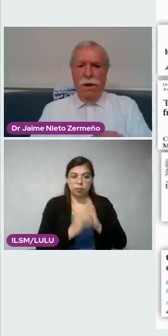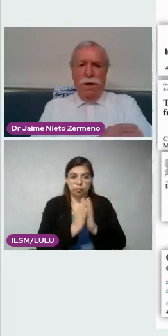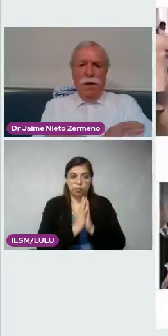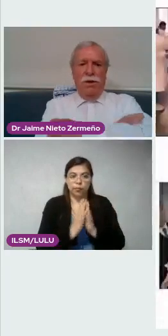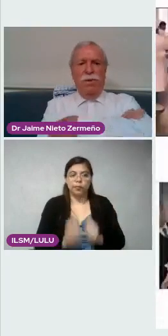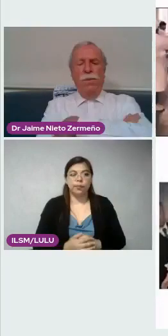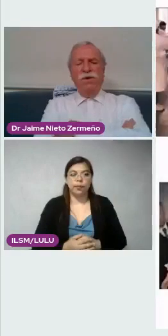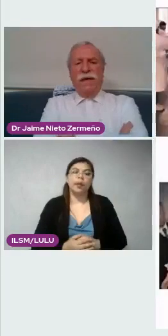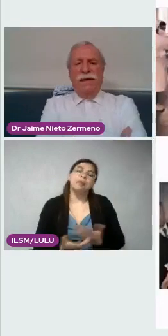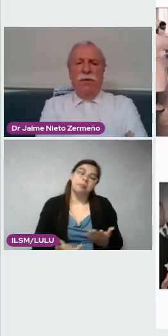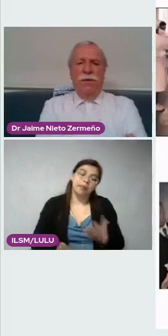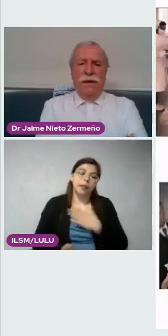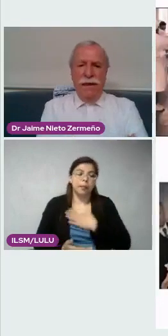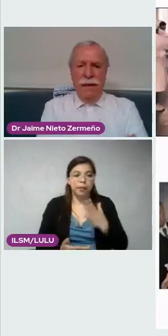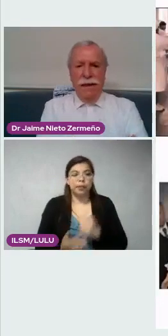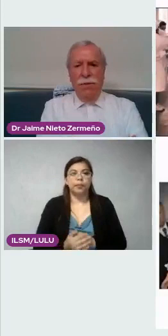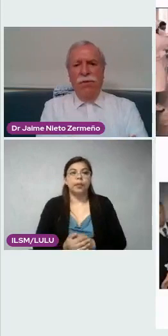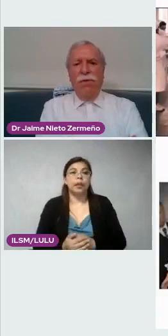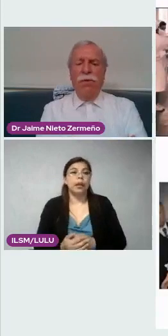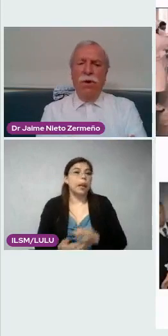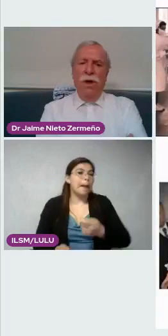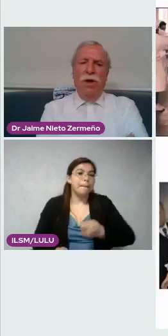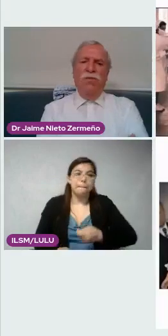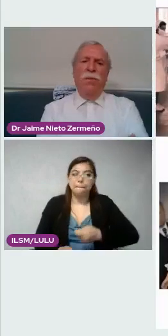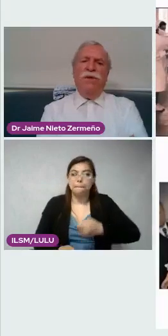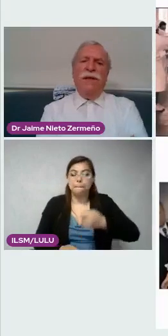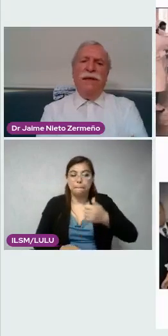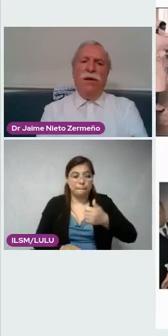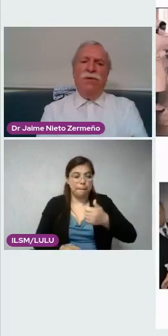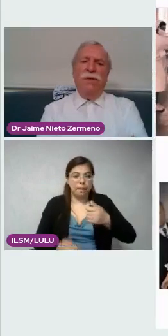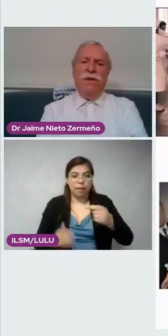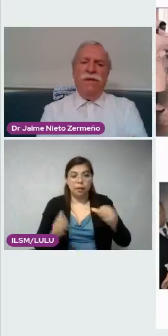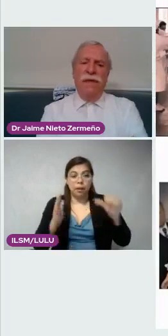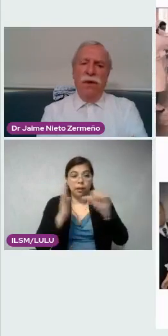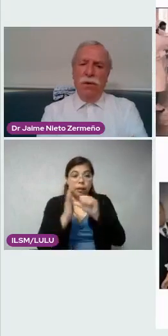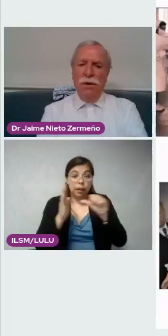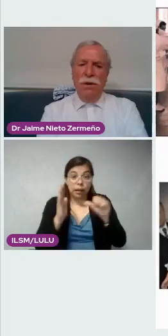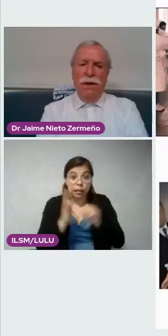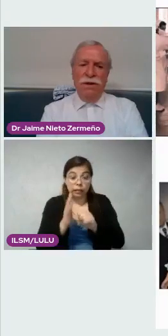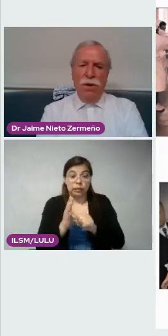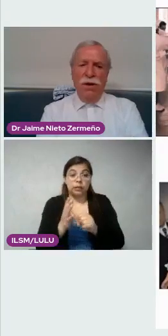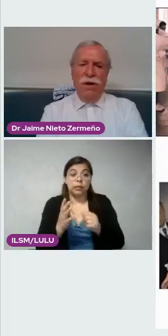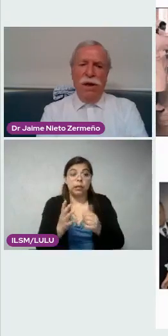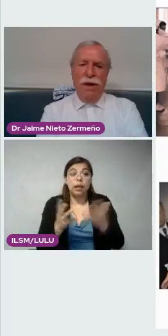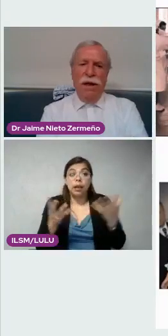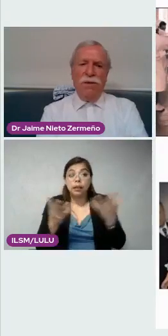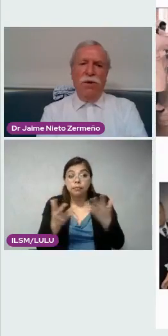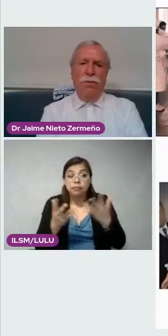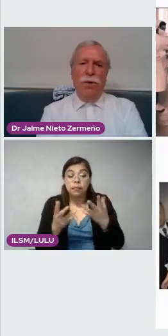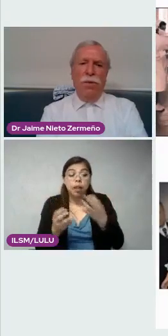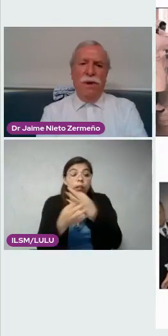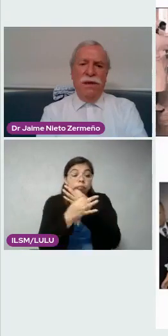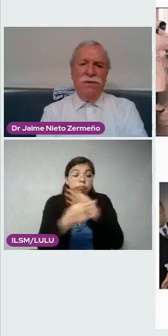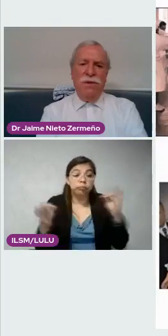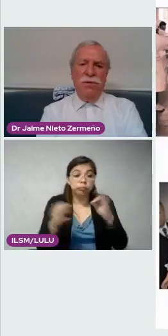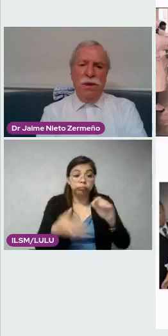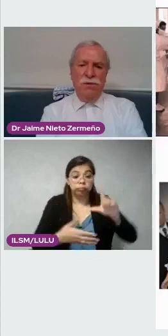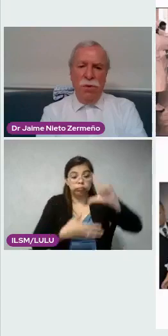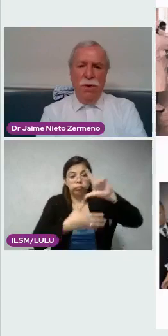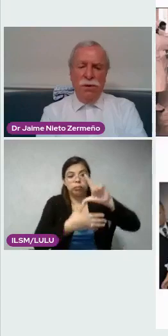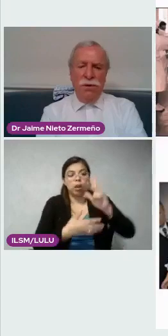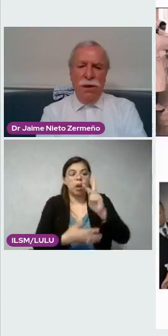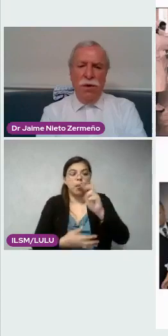Bueno, los primeros artículos, ahí déjelo, por favor. Los primeros artículos que se hicieron en toda Latinoamérica sobre poliomielitis